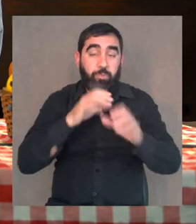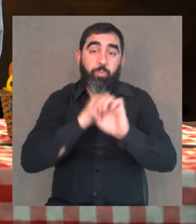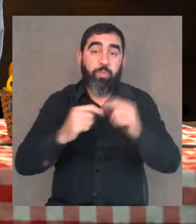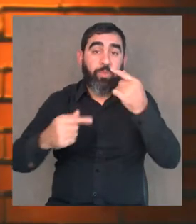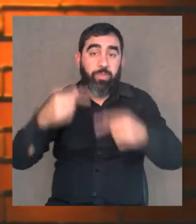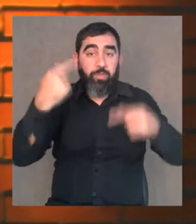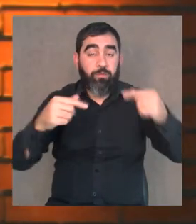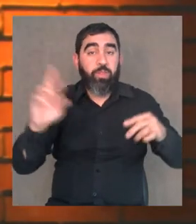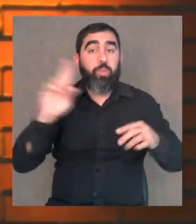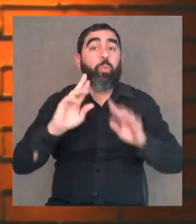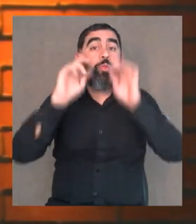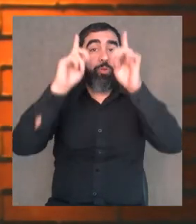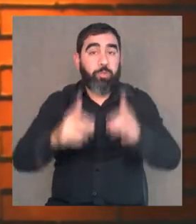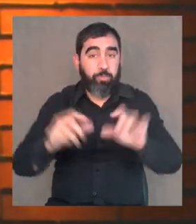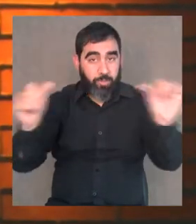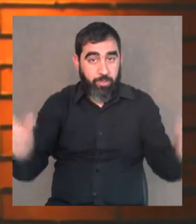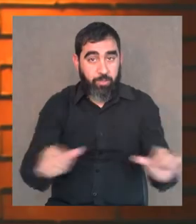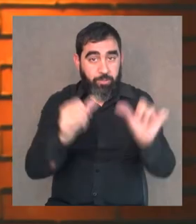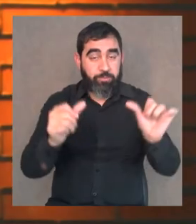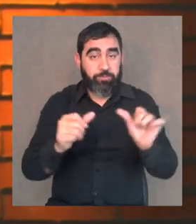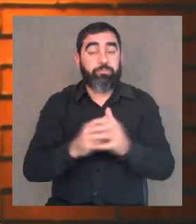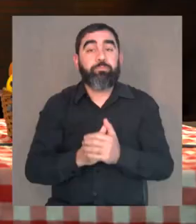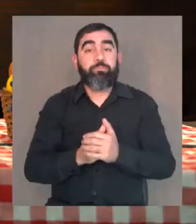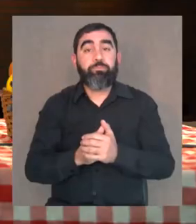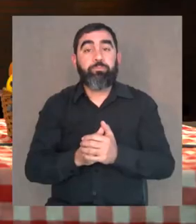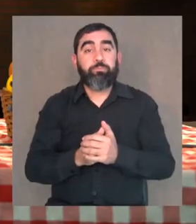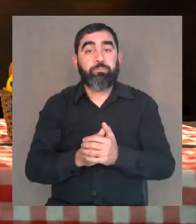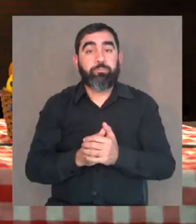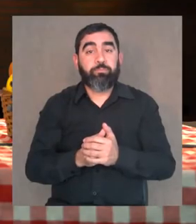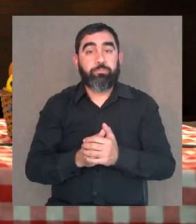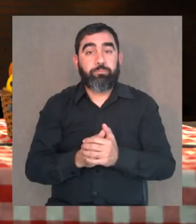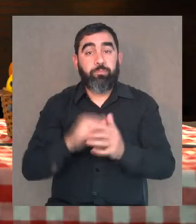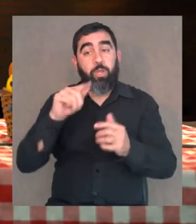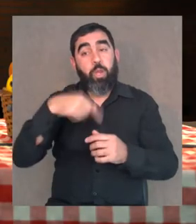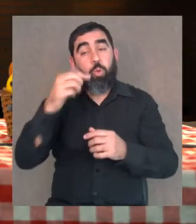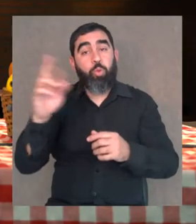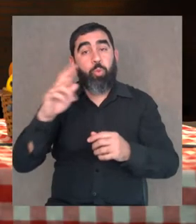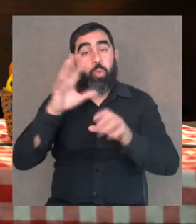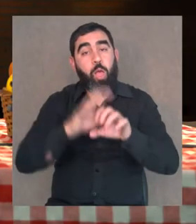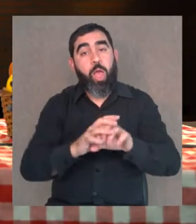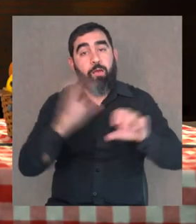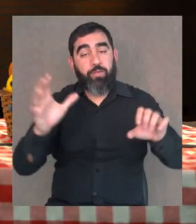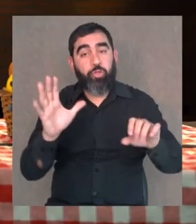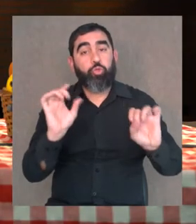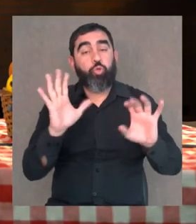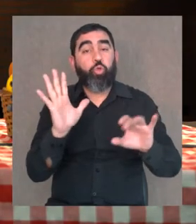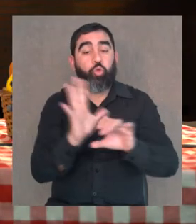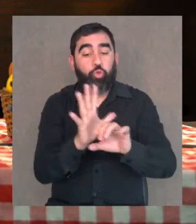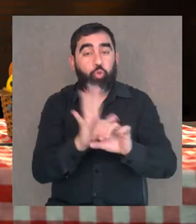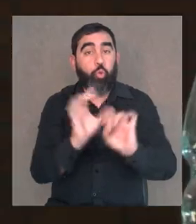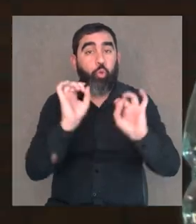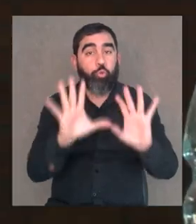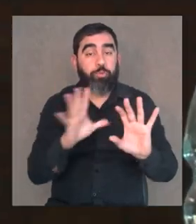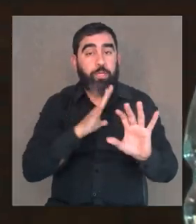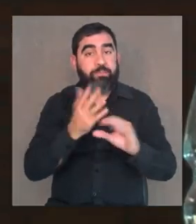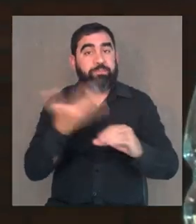producir distintos sonidos y tocar juntos, haciendo melodías. El otro sonido es abierto, sea, tocando en la boca